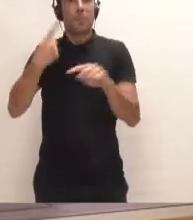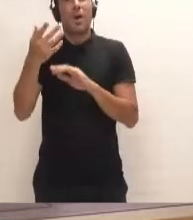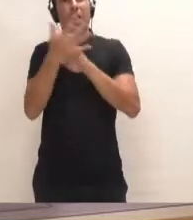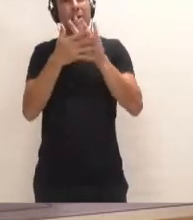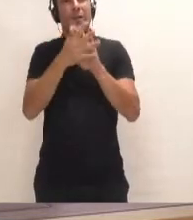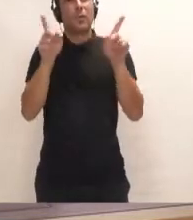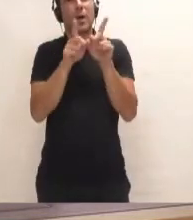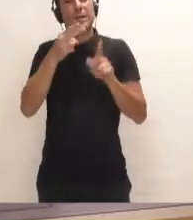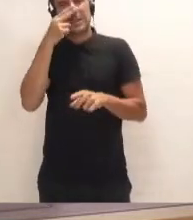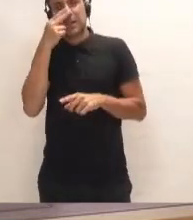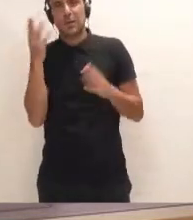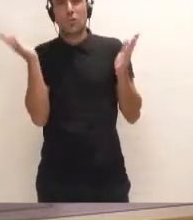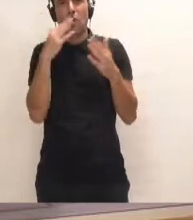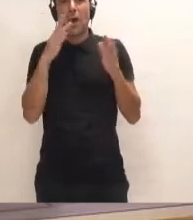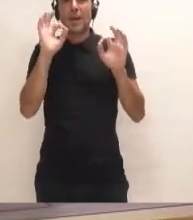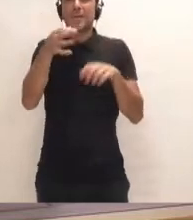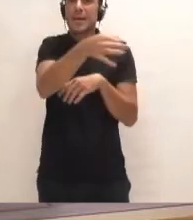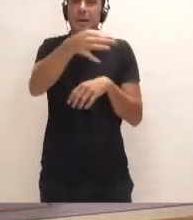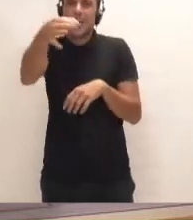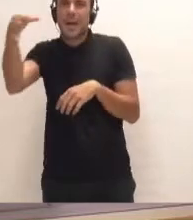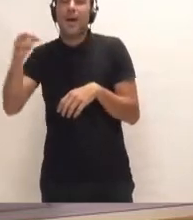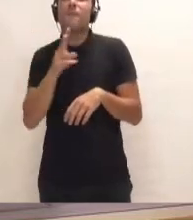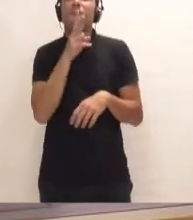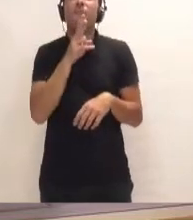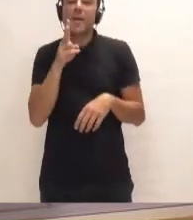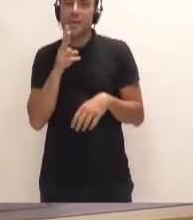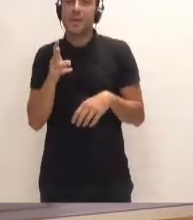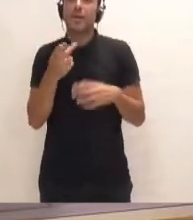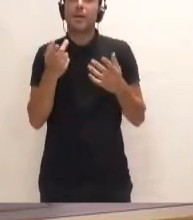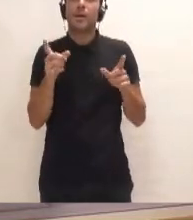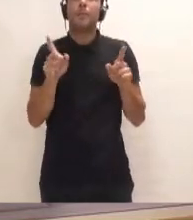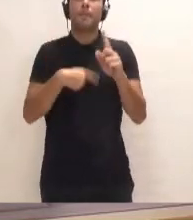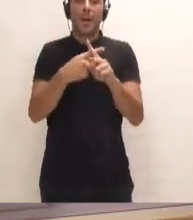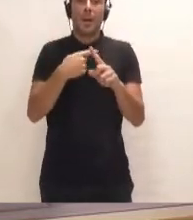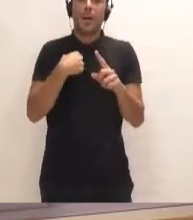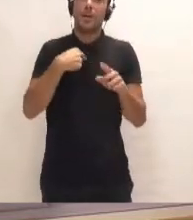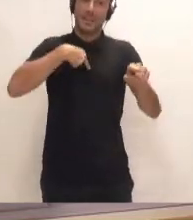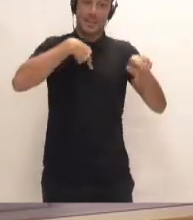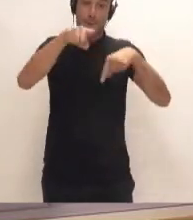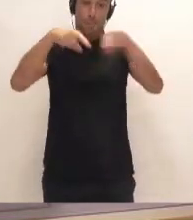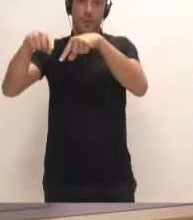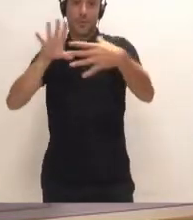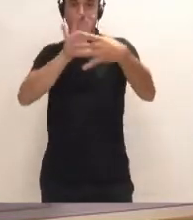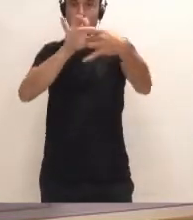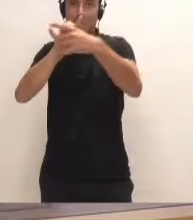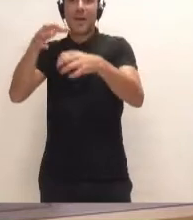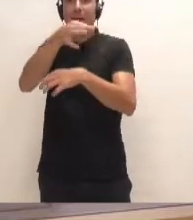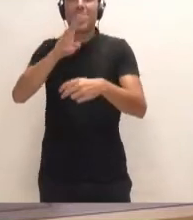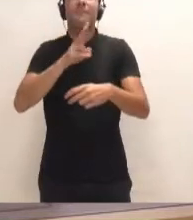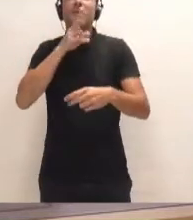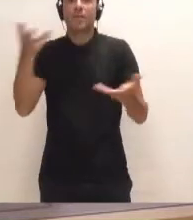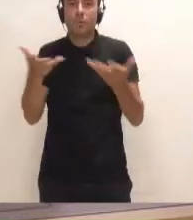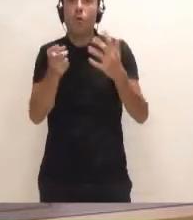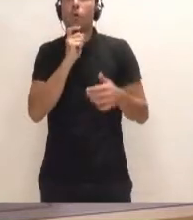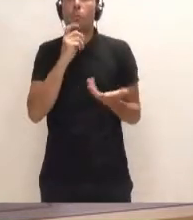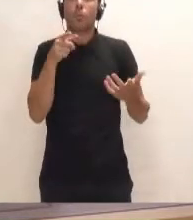falta de interés que se tiene con las Islas Verdes y cómo tenemos que favorecer el transporte con las Islas Verdes, pues tendríamos